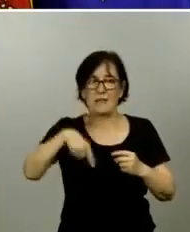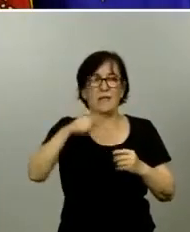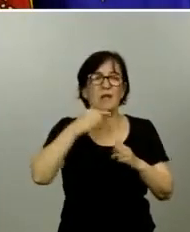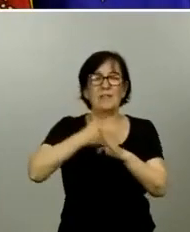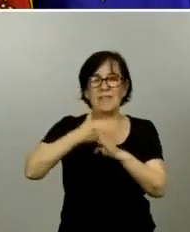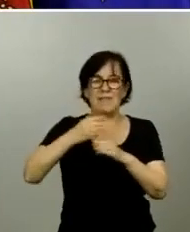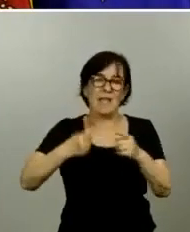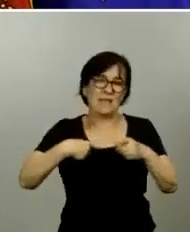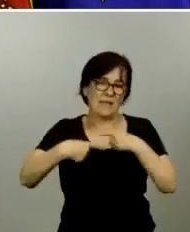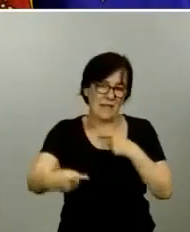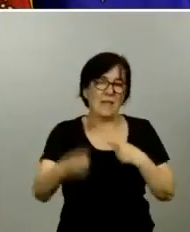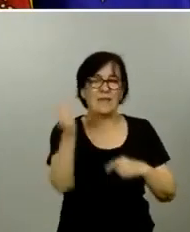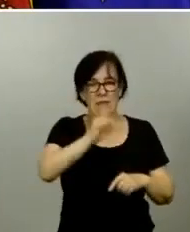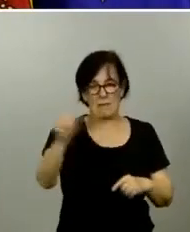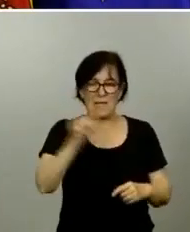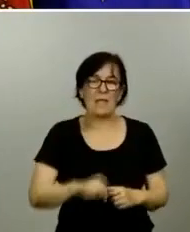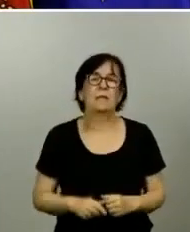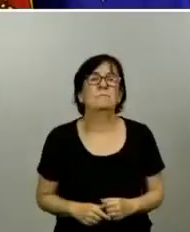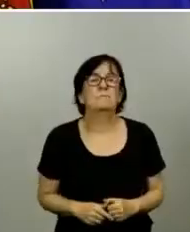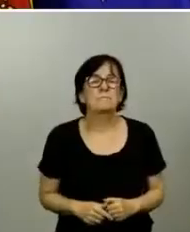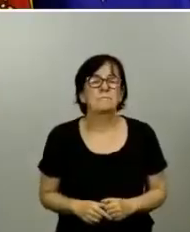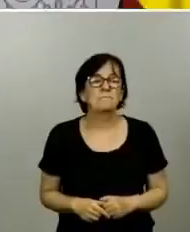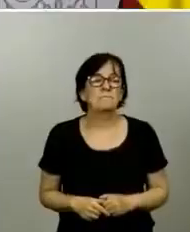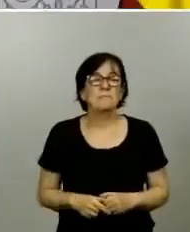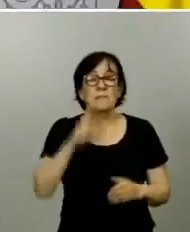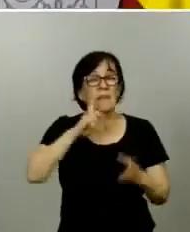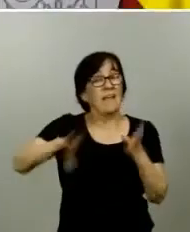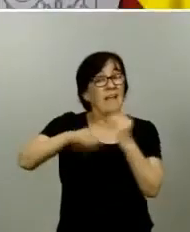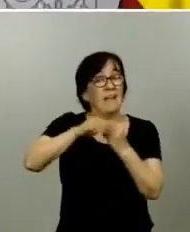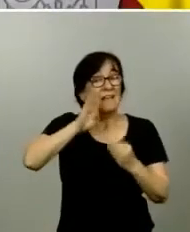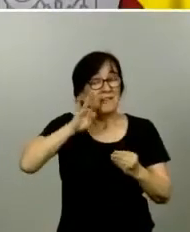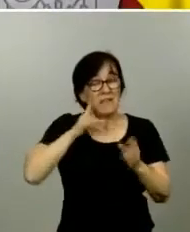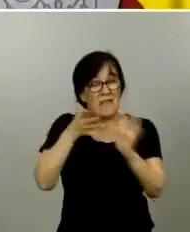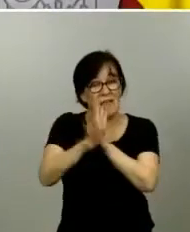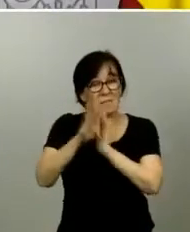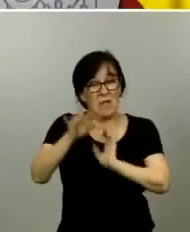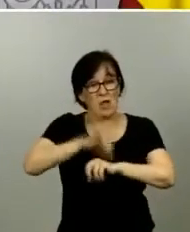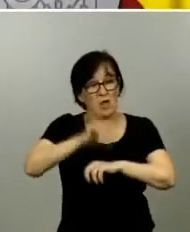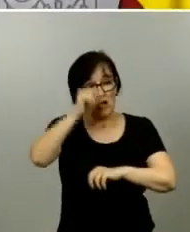a nivel semanal simplemente añadir a las explicaciones del torsimón